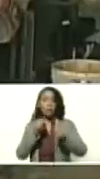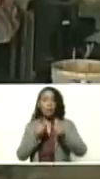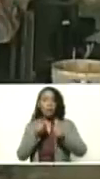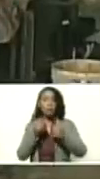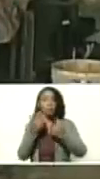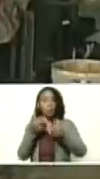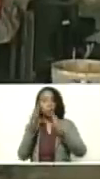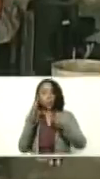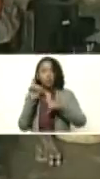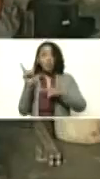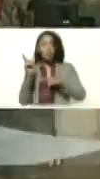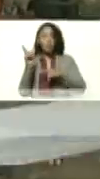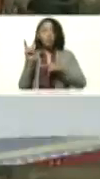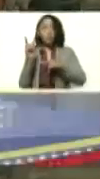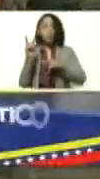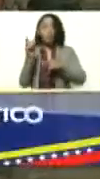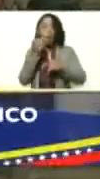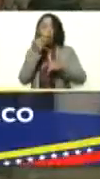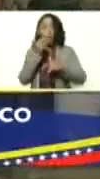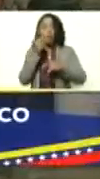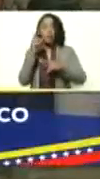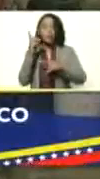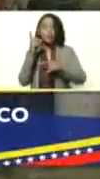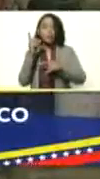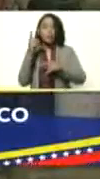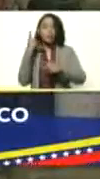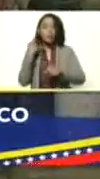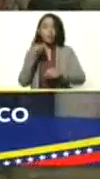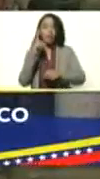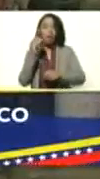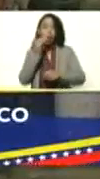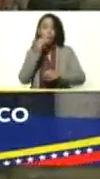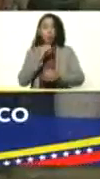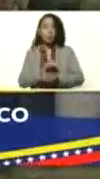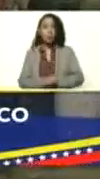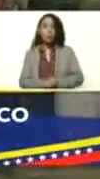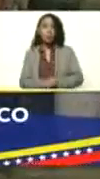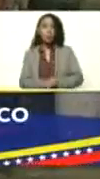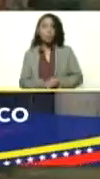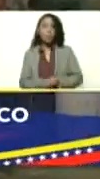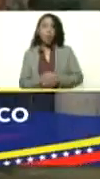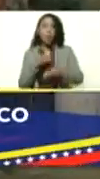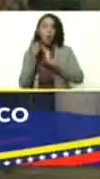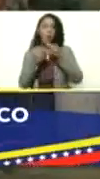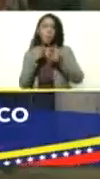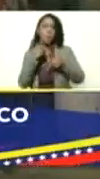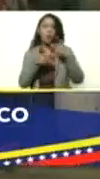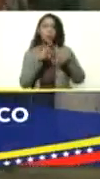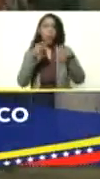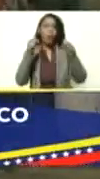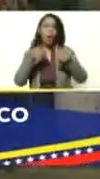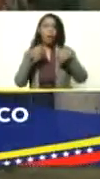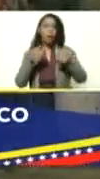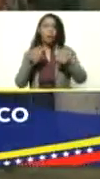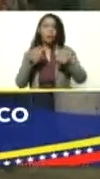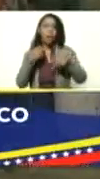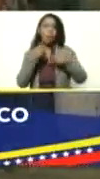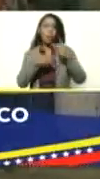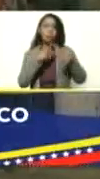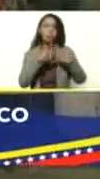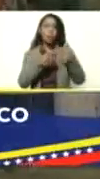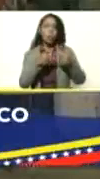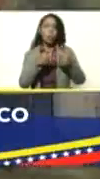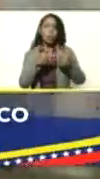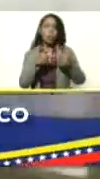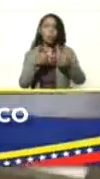supuesto, el mineral que el caprino tiene que consumir. ¿Cómo producimos los animales aquí? Los producimos por